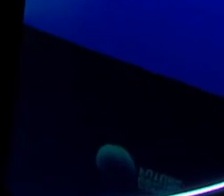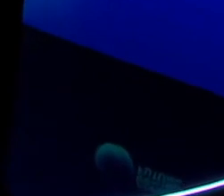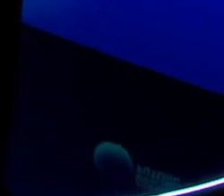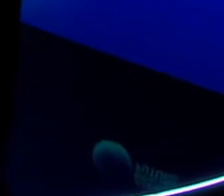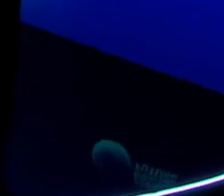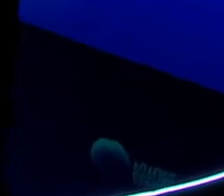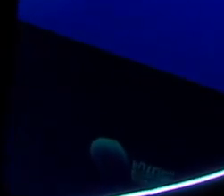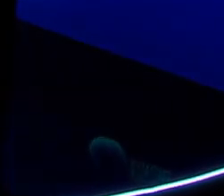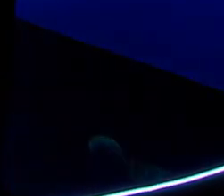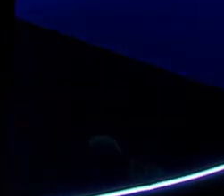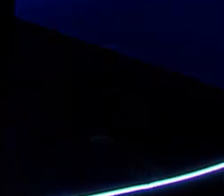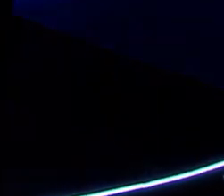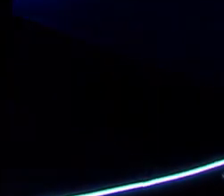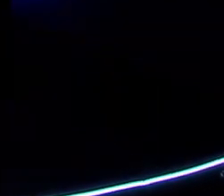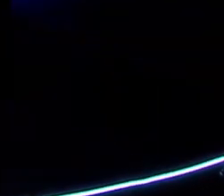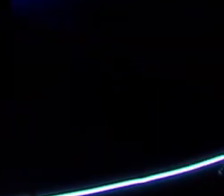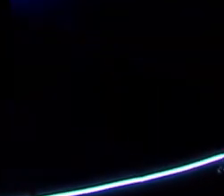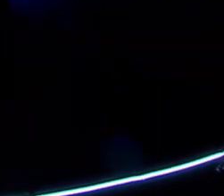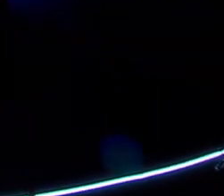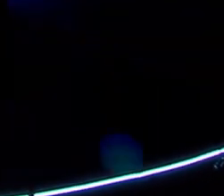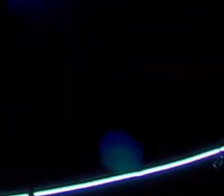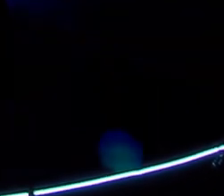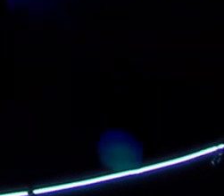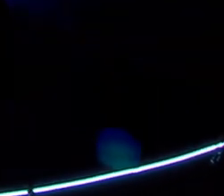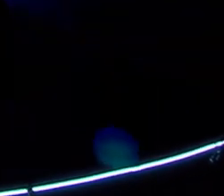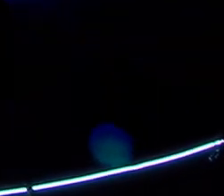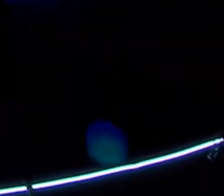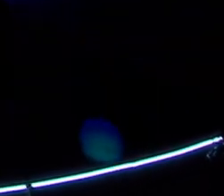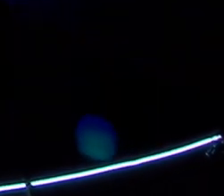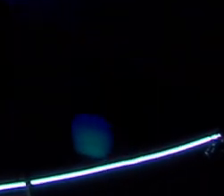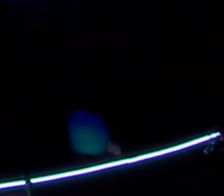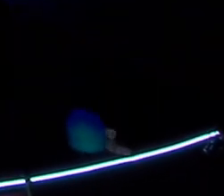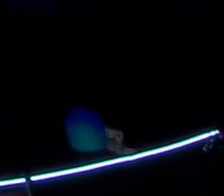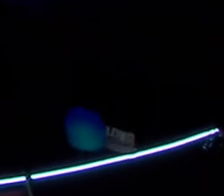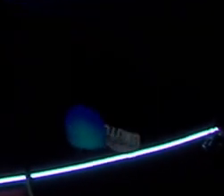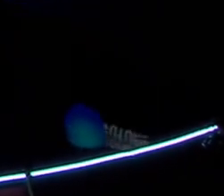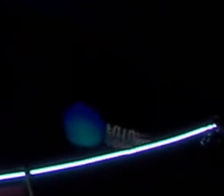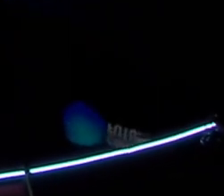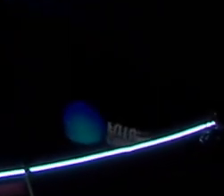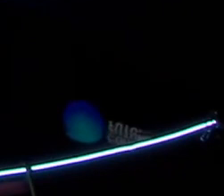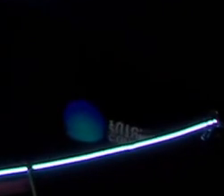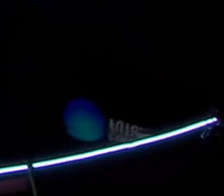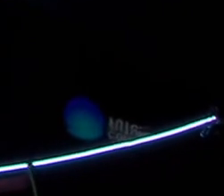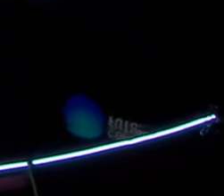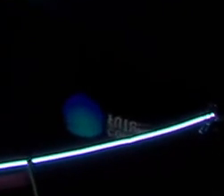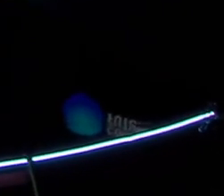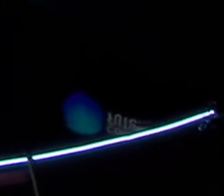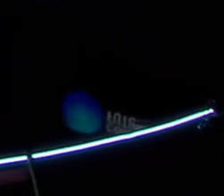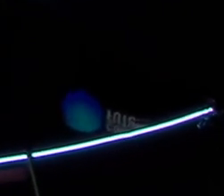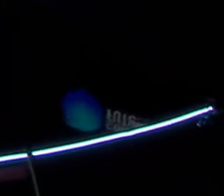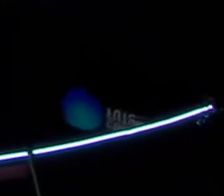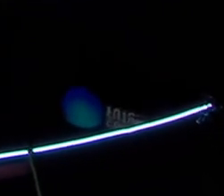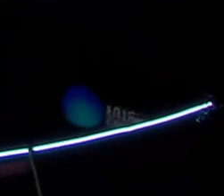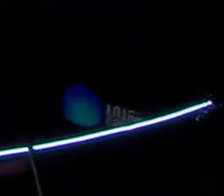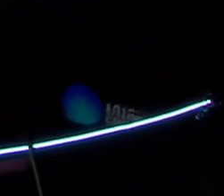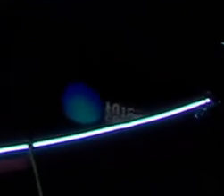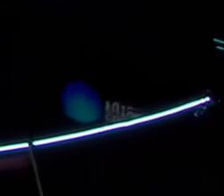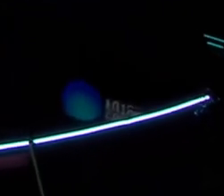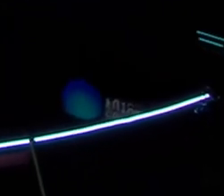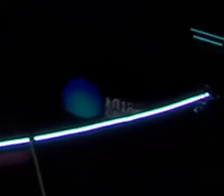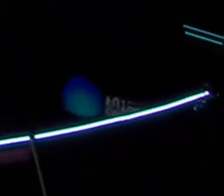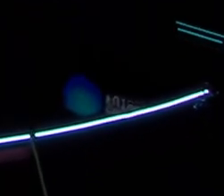trabajo está en la intersección entre el futuro del aprendizaje, la cultura de la innovación y las tecnologías centradas en las personas.